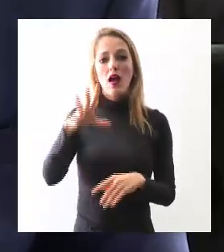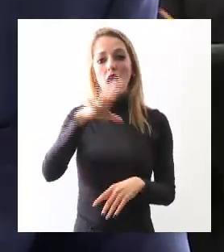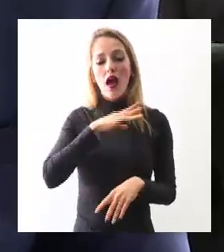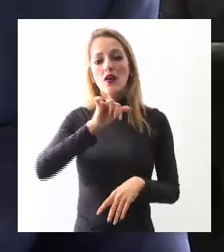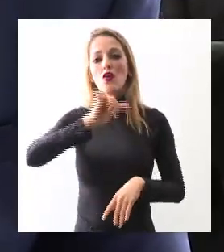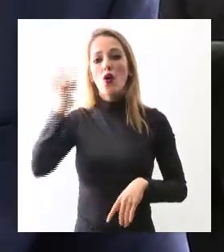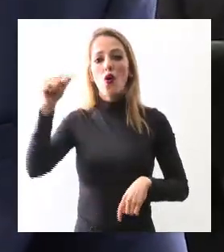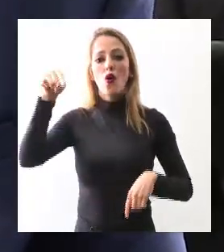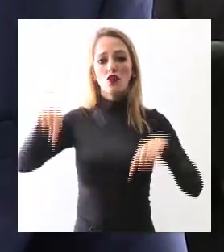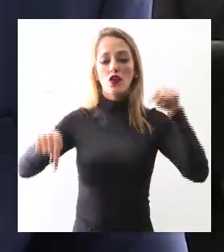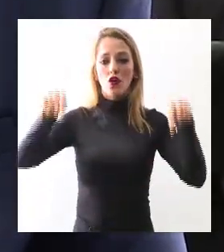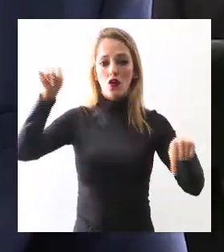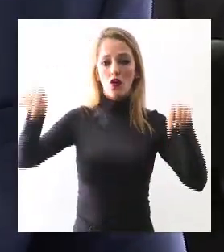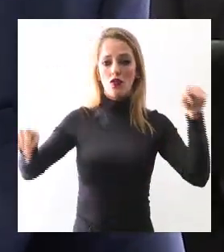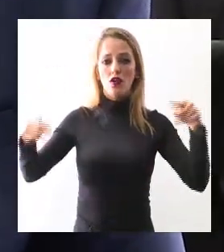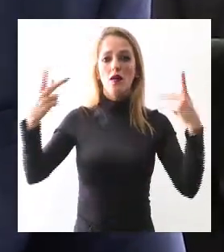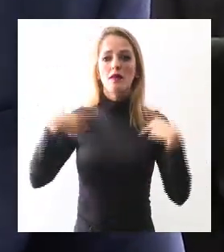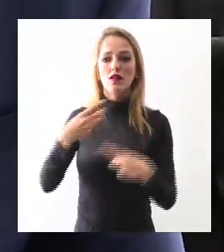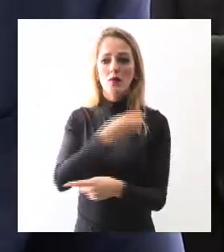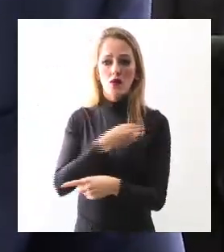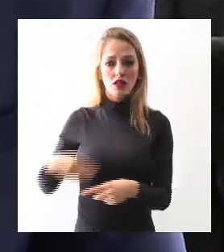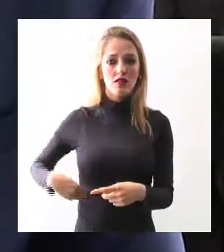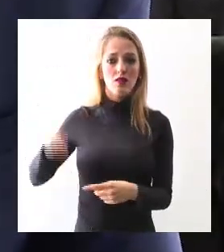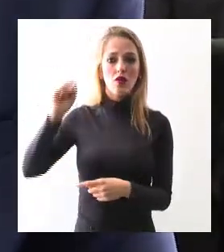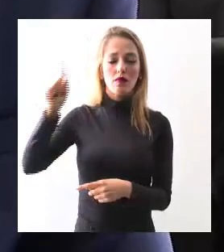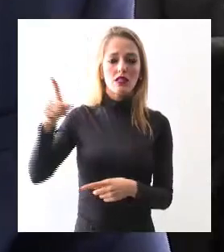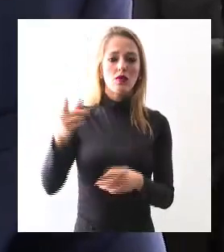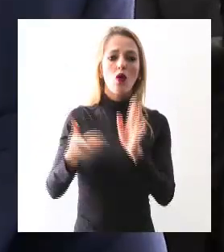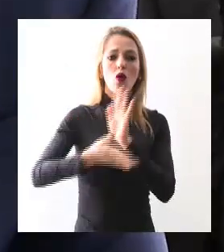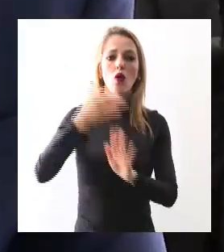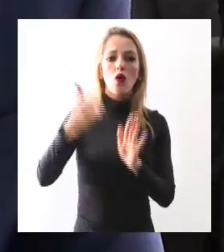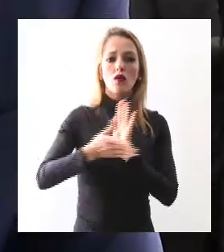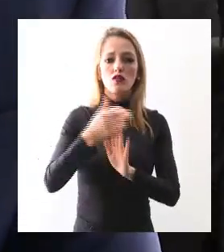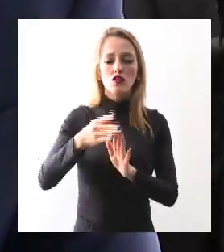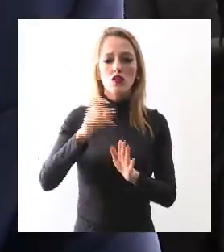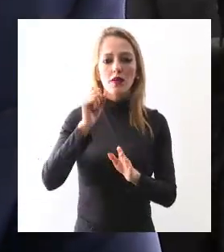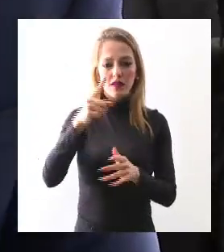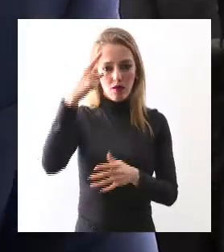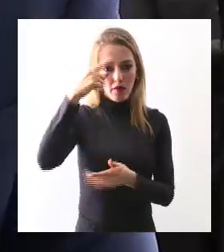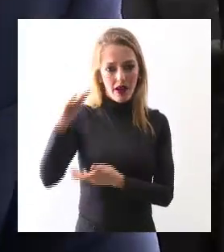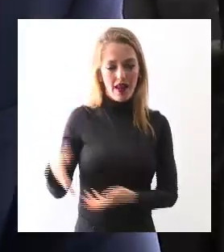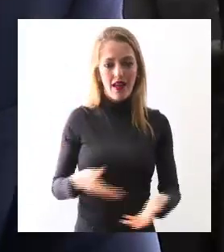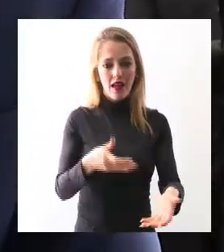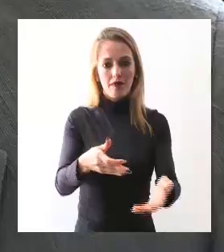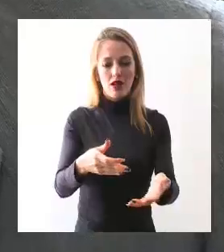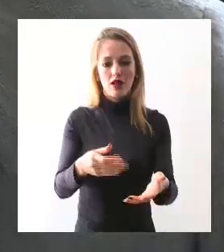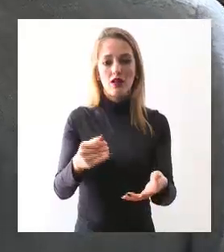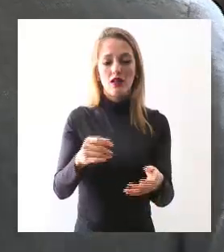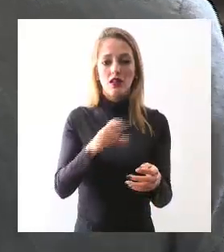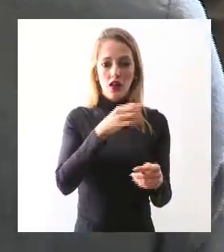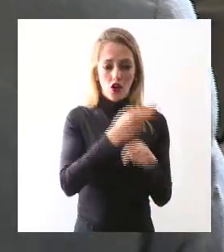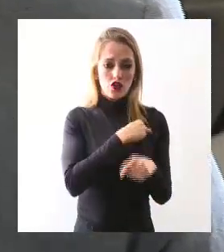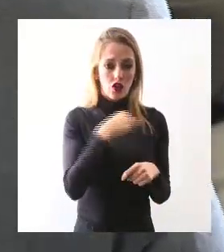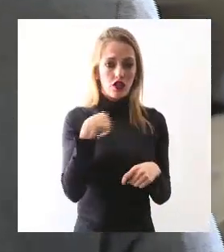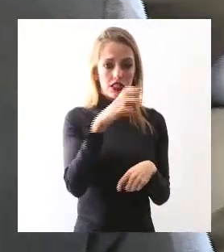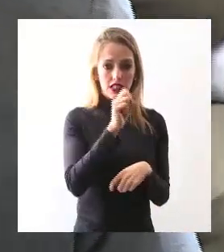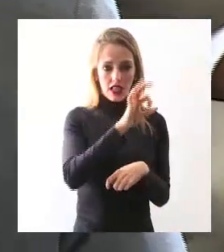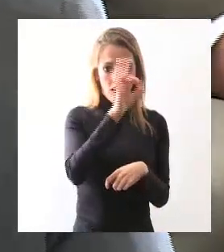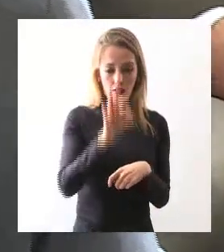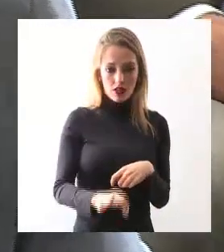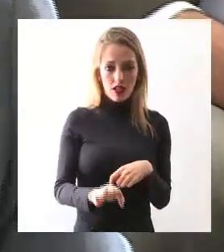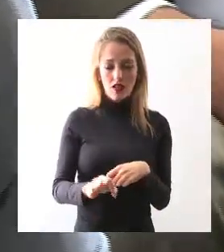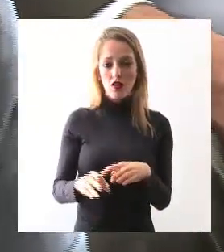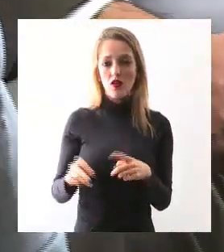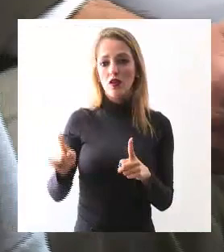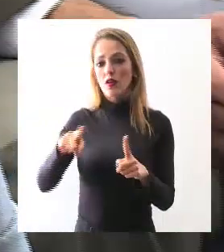aportaciones a los propios municipios construidos sus ciclovías, entonces sumando la de los municipios estaríamos llegando alrededor